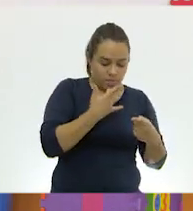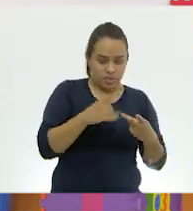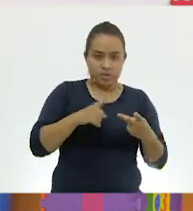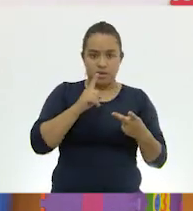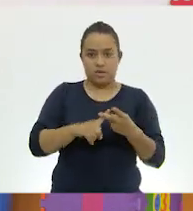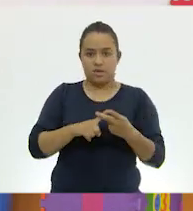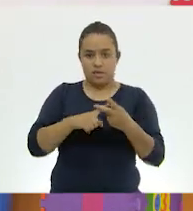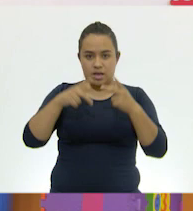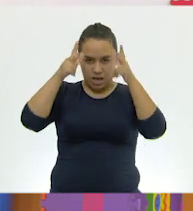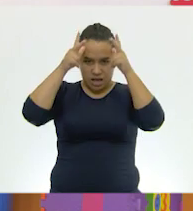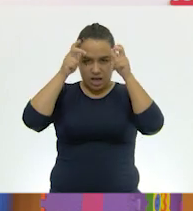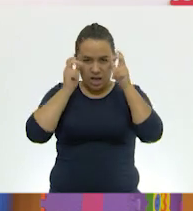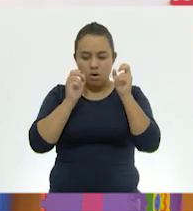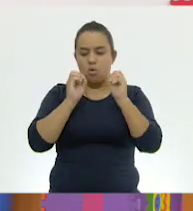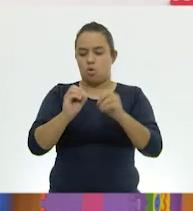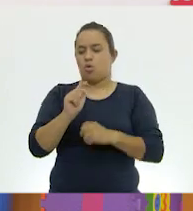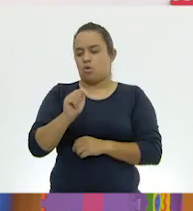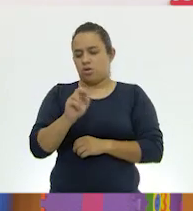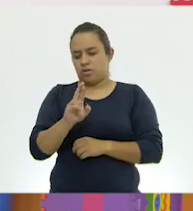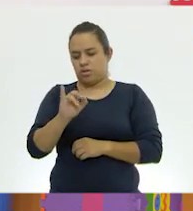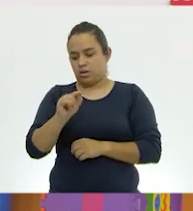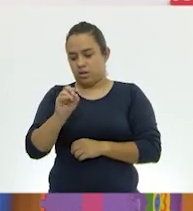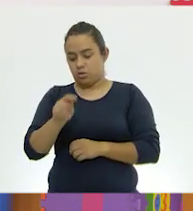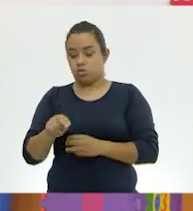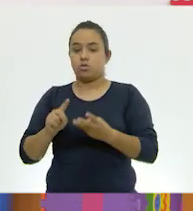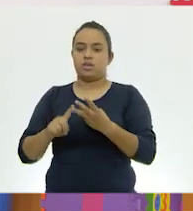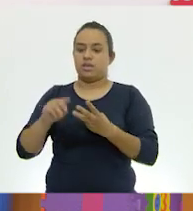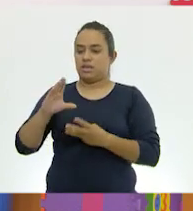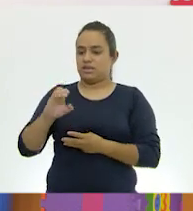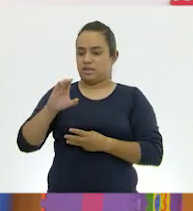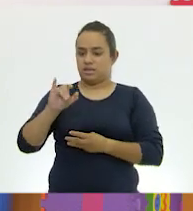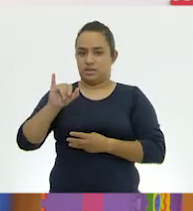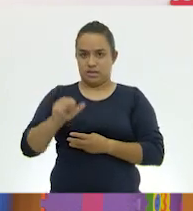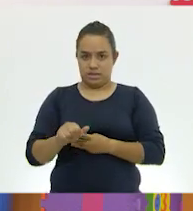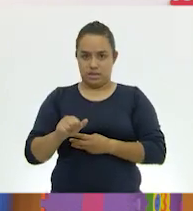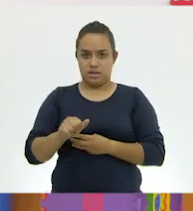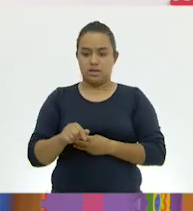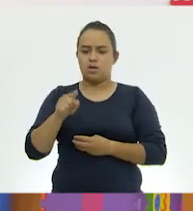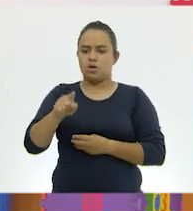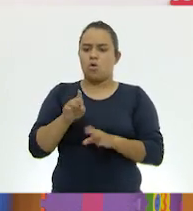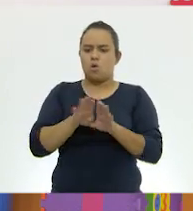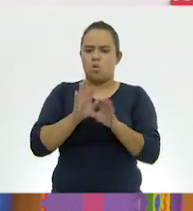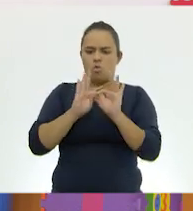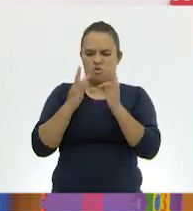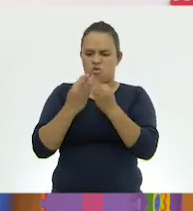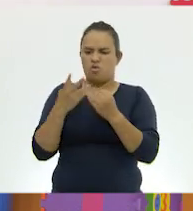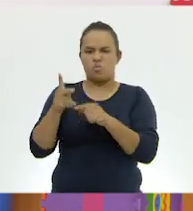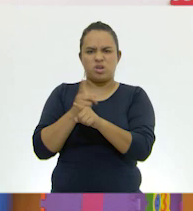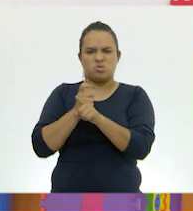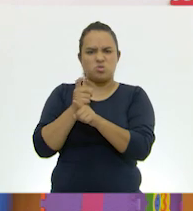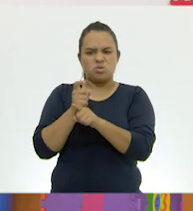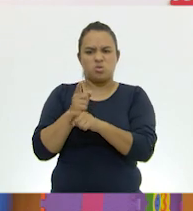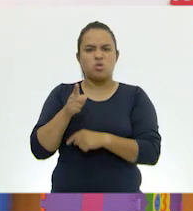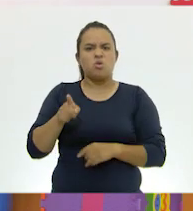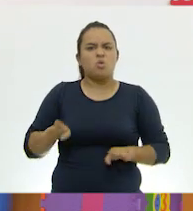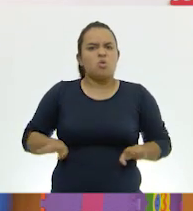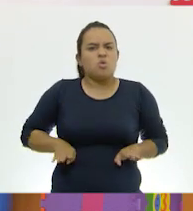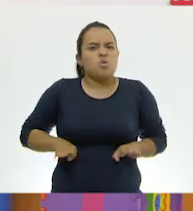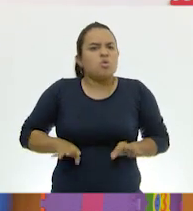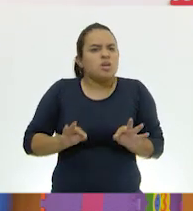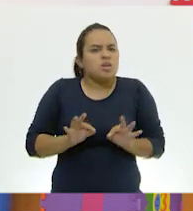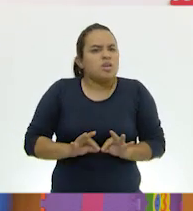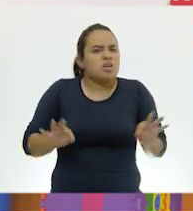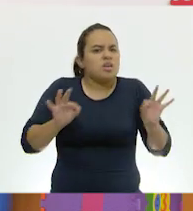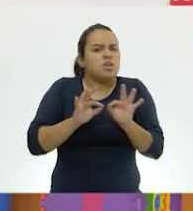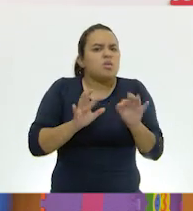los ajolotes o tritones, que decías, y las sesílias, ¿no? Muy bien. Que en forma de lombriz. Muy bien. qué característica tan importante